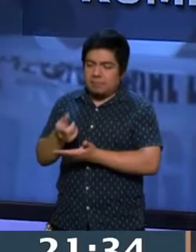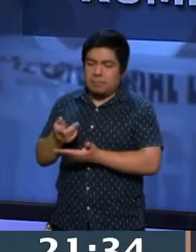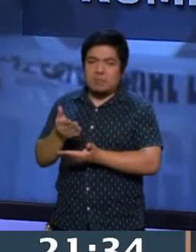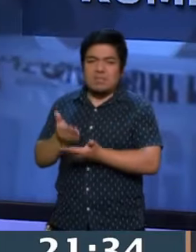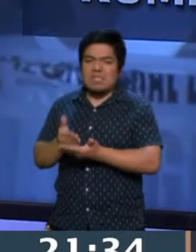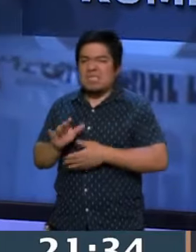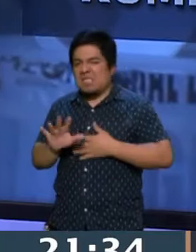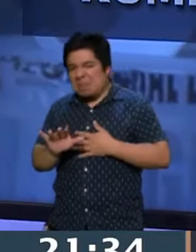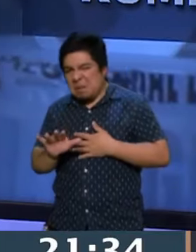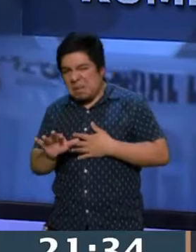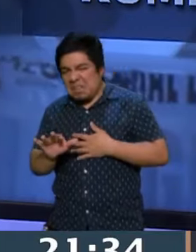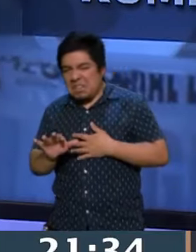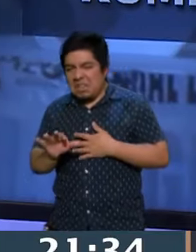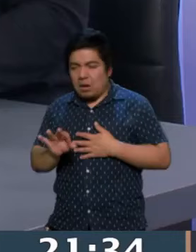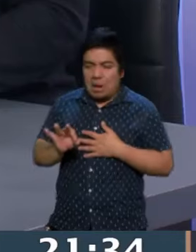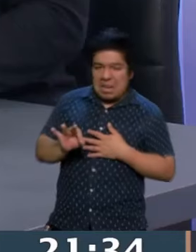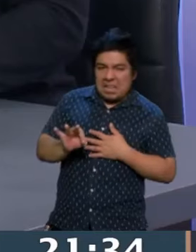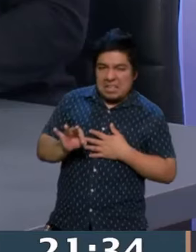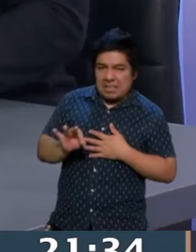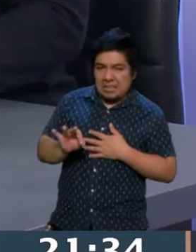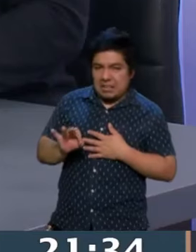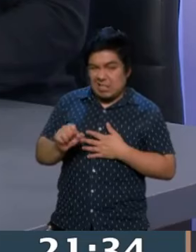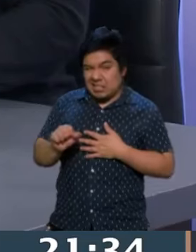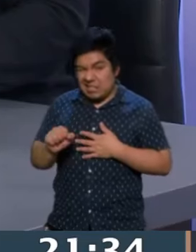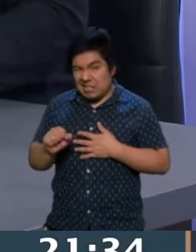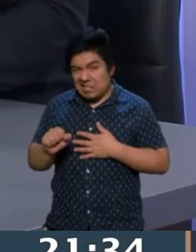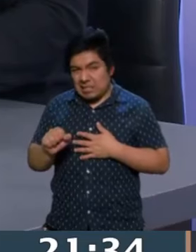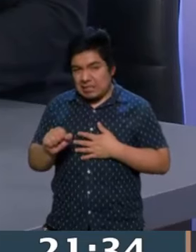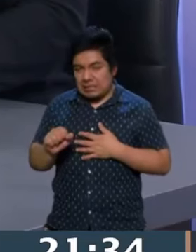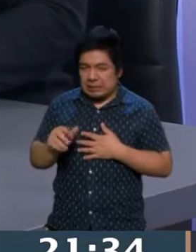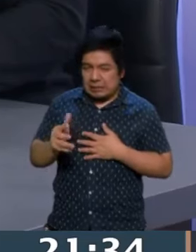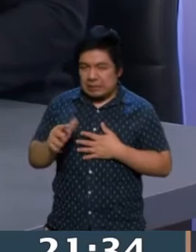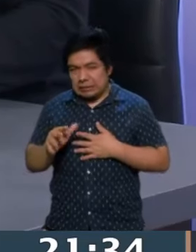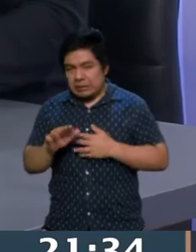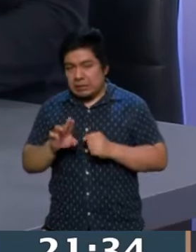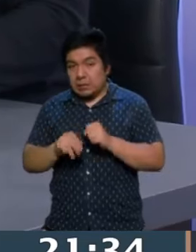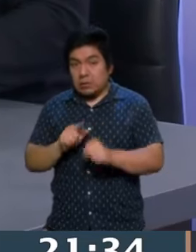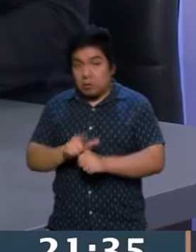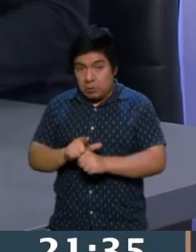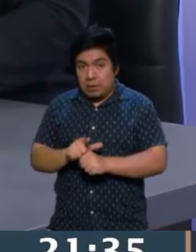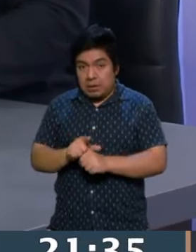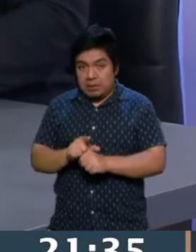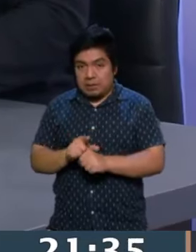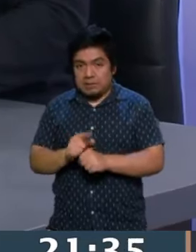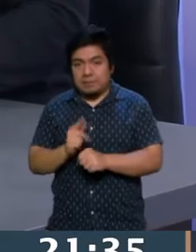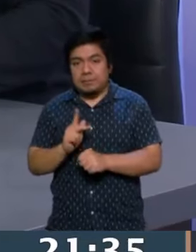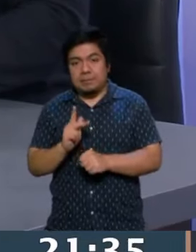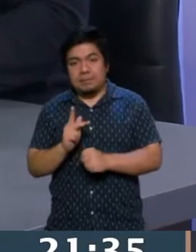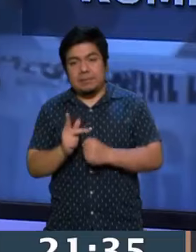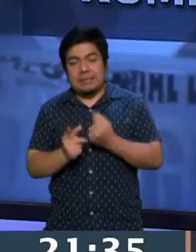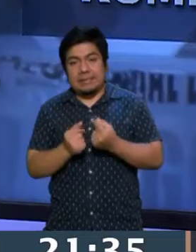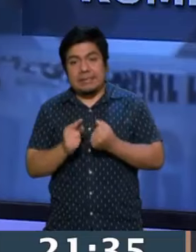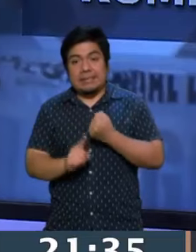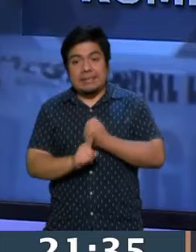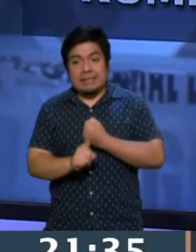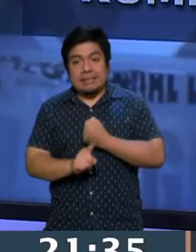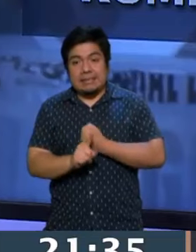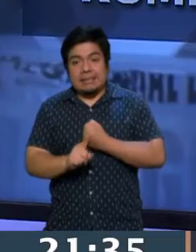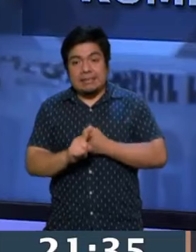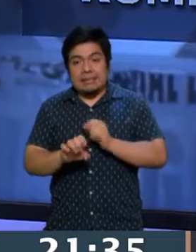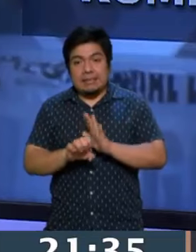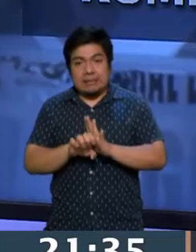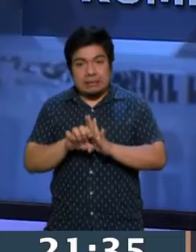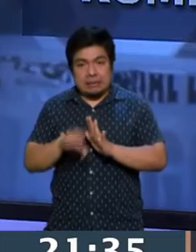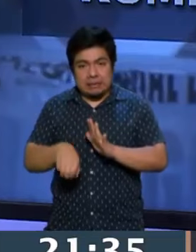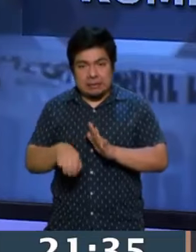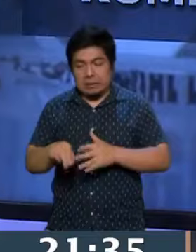50, de un 40, de un 60, es algo más o menos normal, pero lo problemático sería tener una tasa